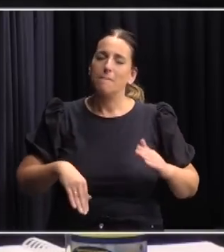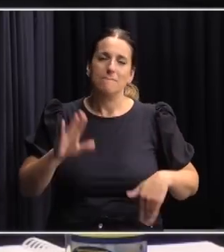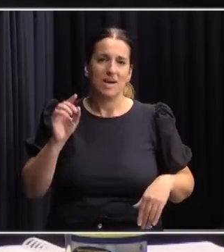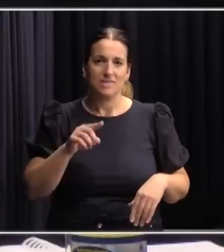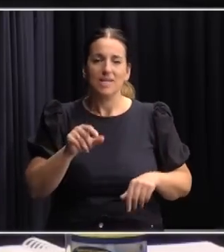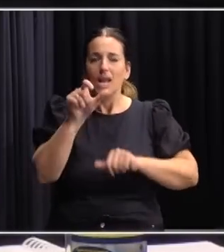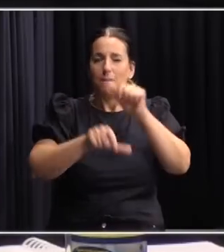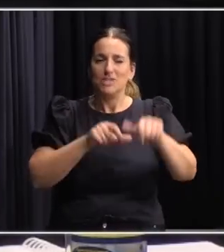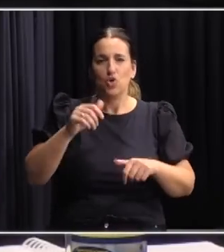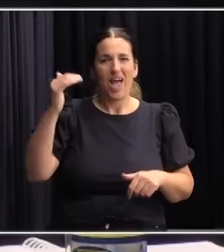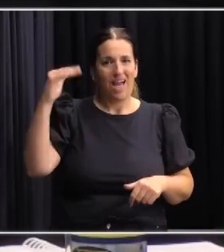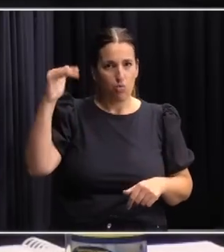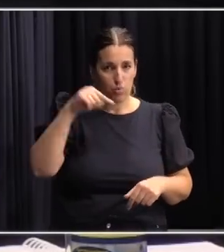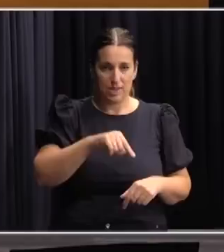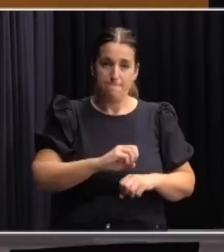en las personas mayores